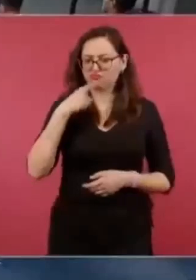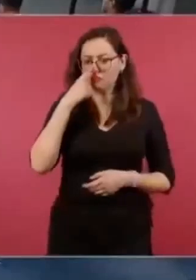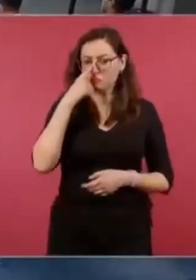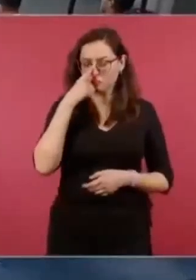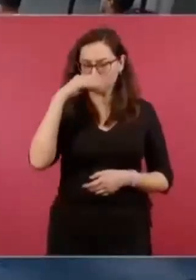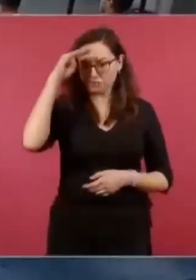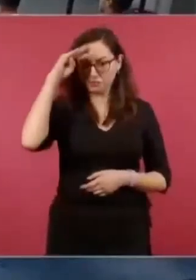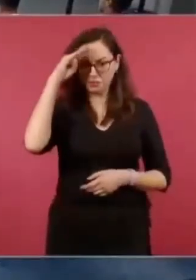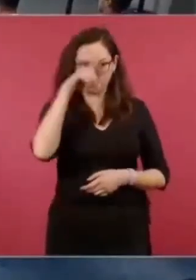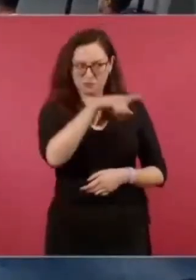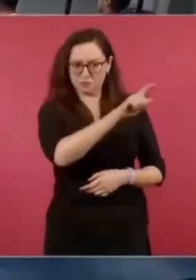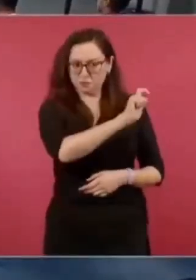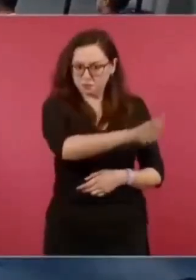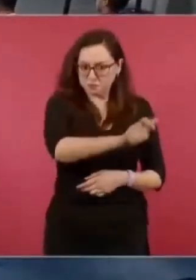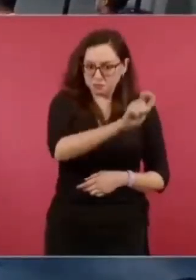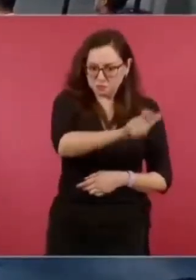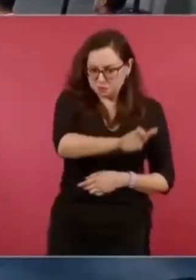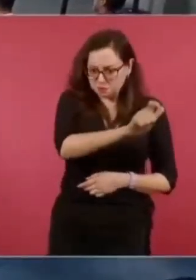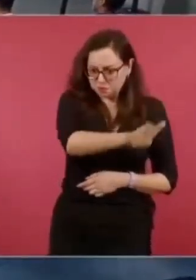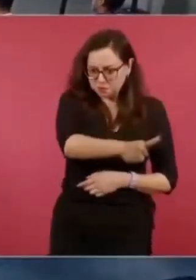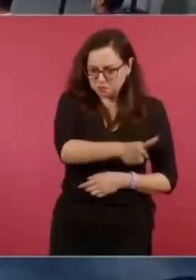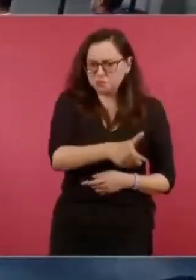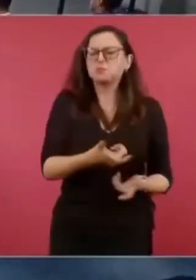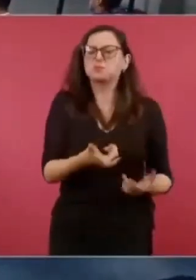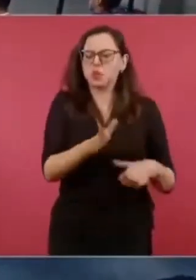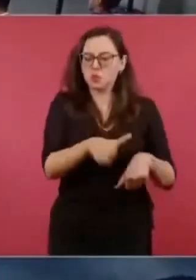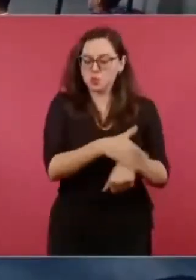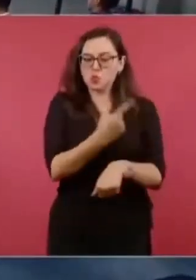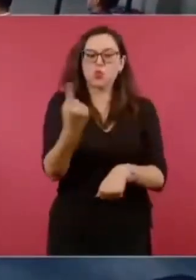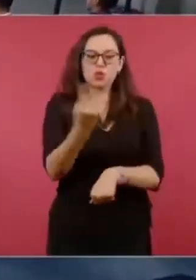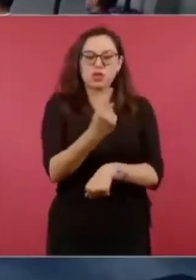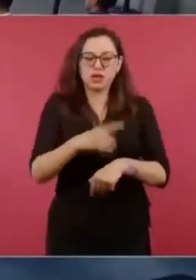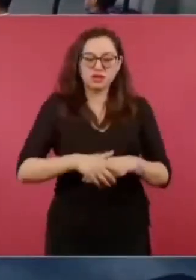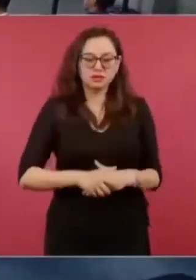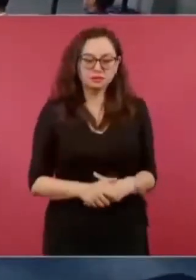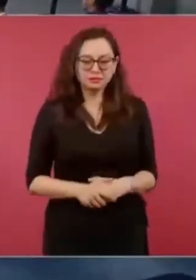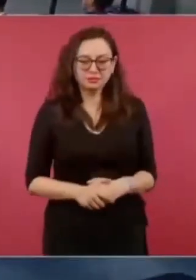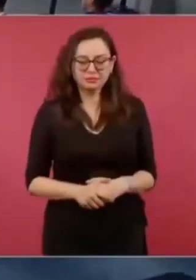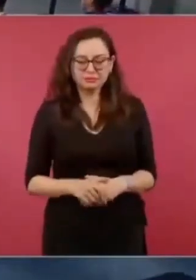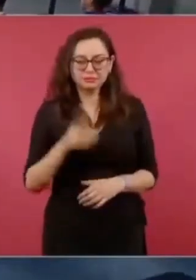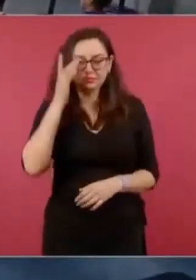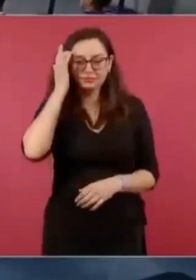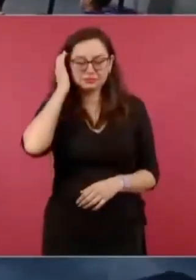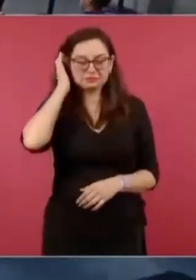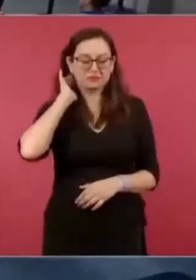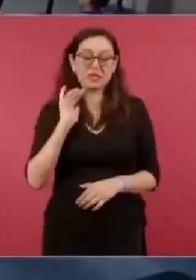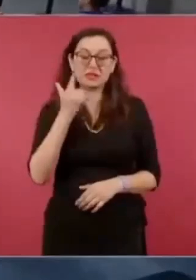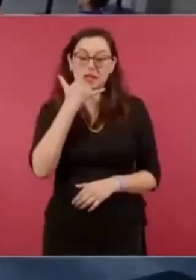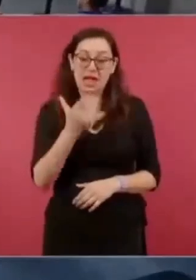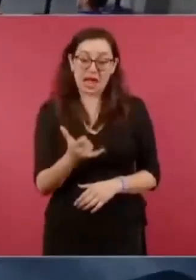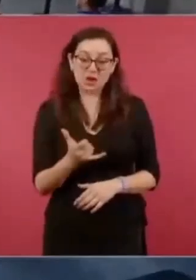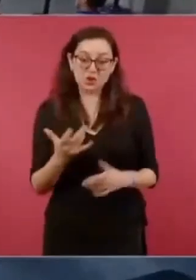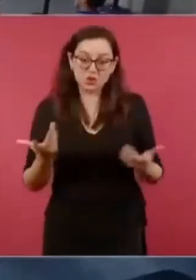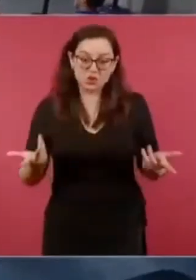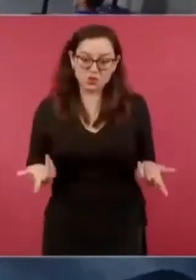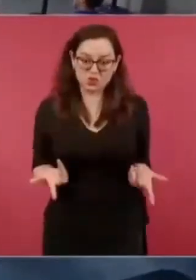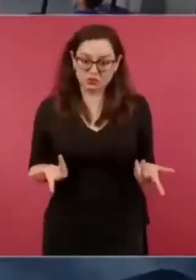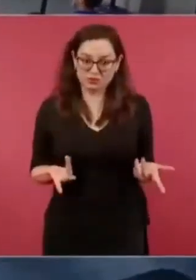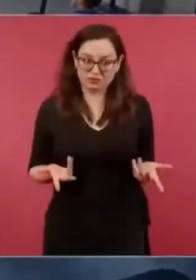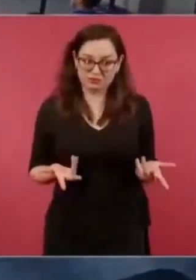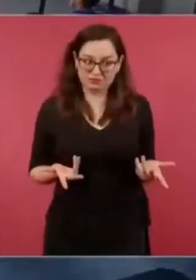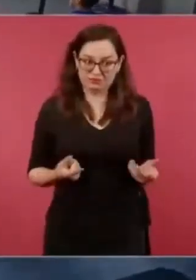ya no les estarían dando ese apoyo, que además es una actitud